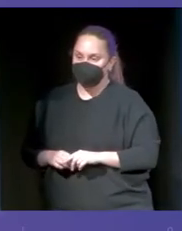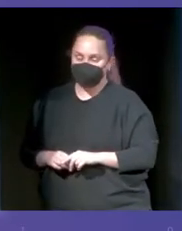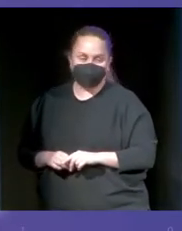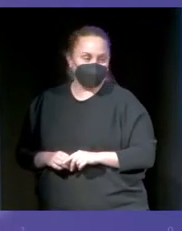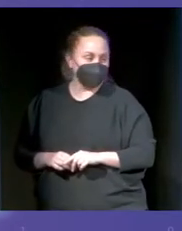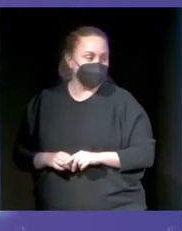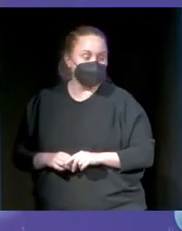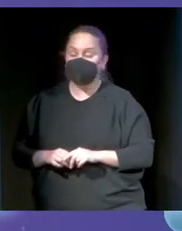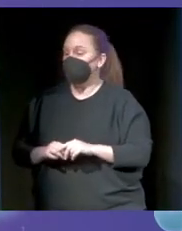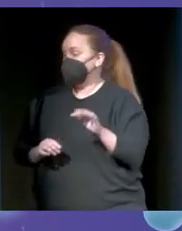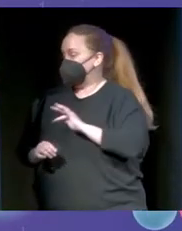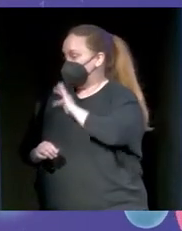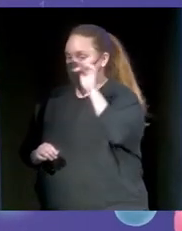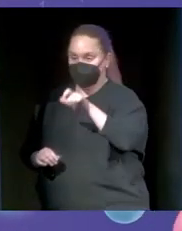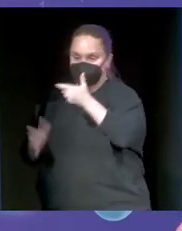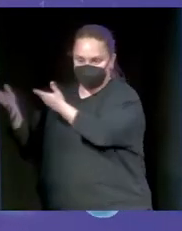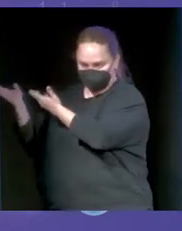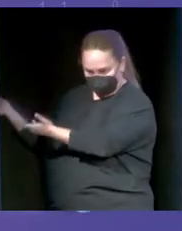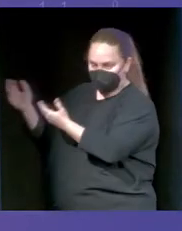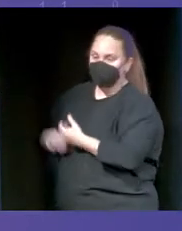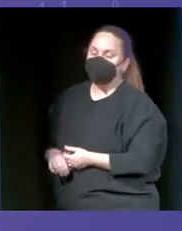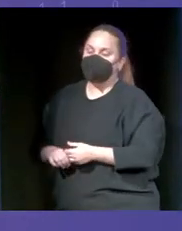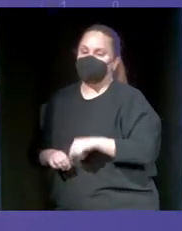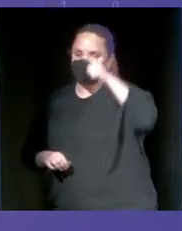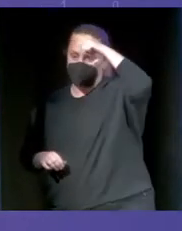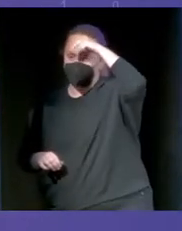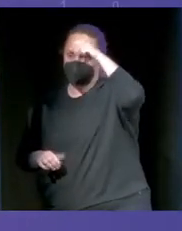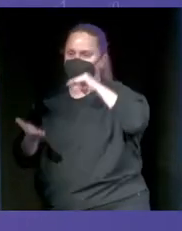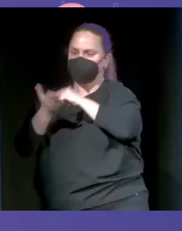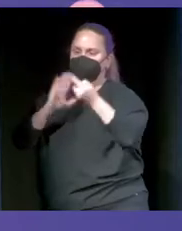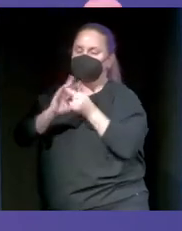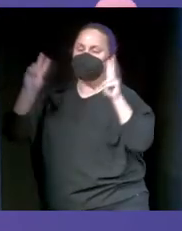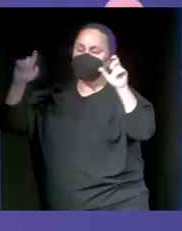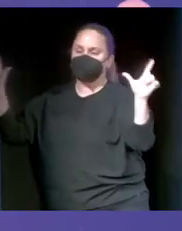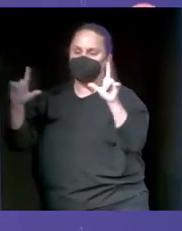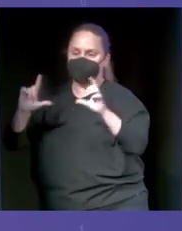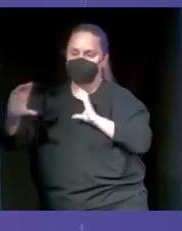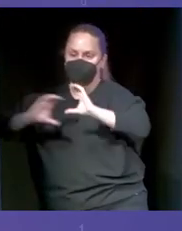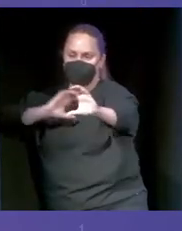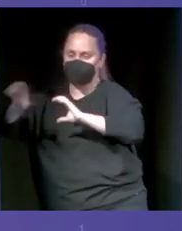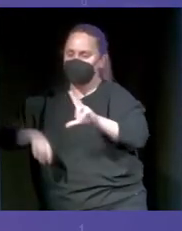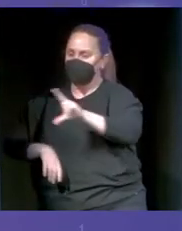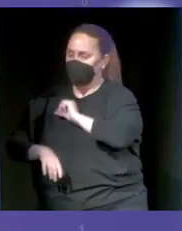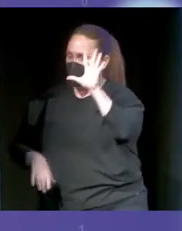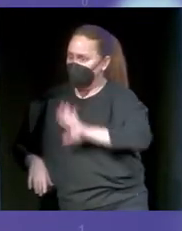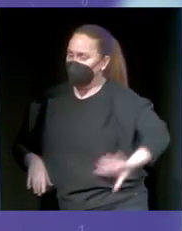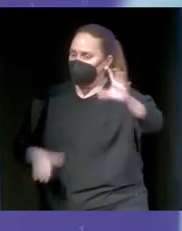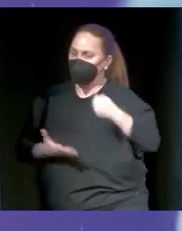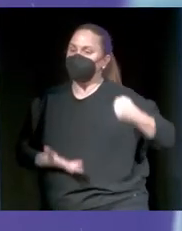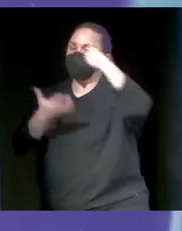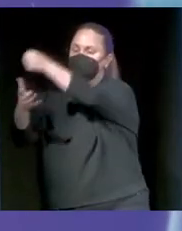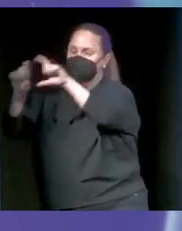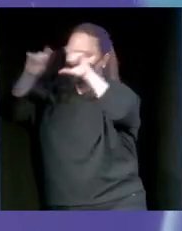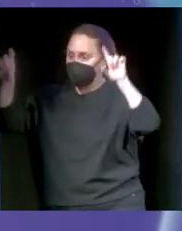Nuestro siguiente invitado, aquí lo tenemos, es doctor, ingeniero en telecomunicaciones, es premio nacional de emprendedor